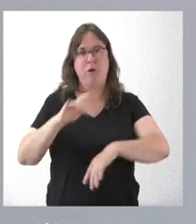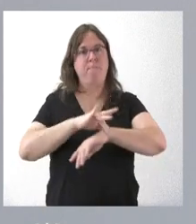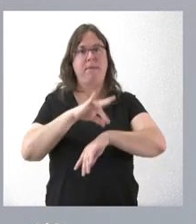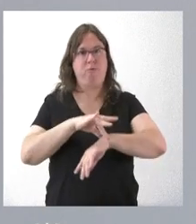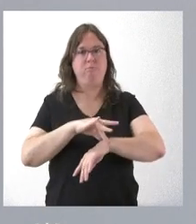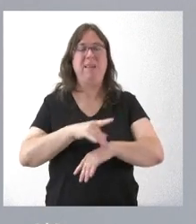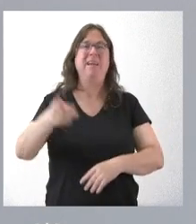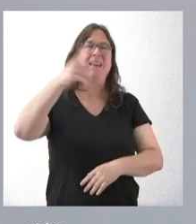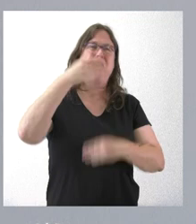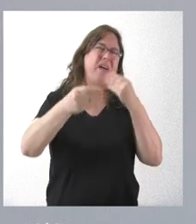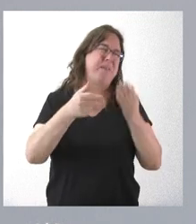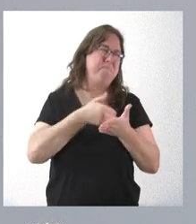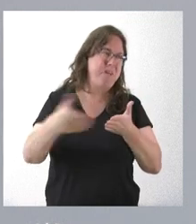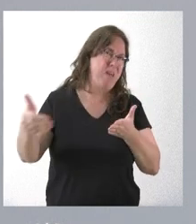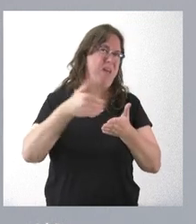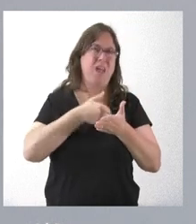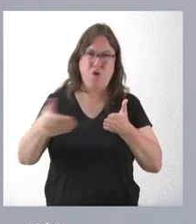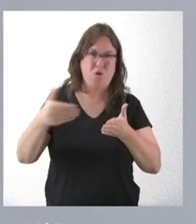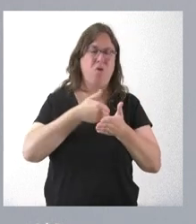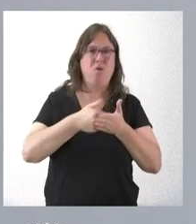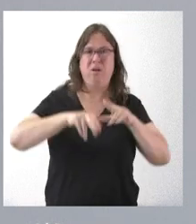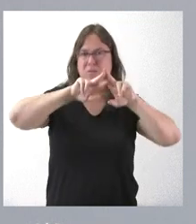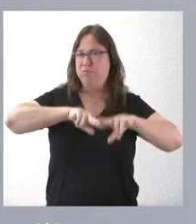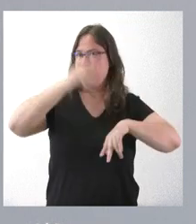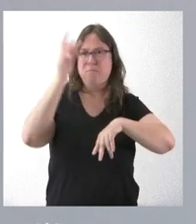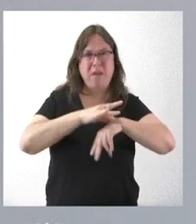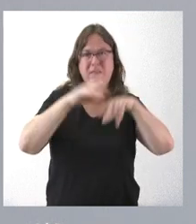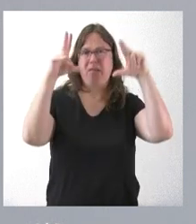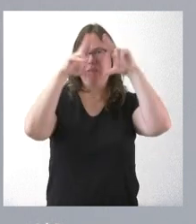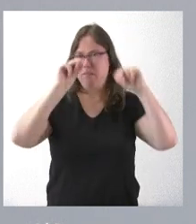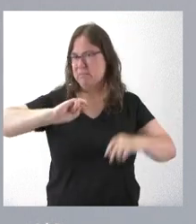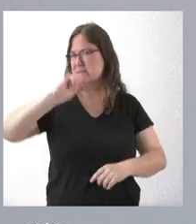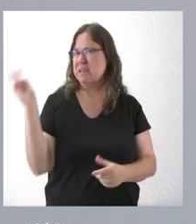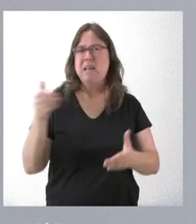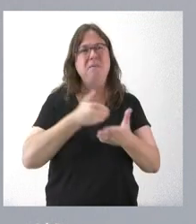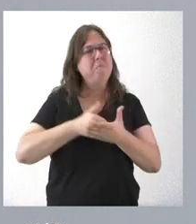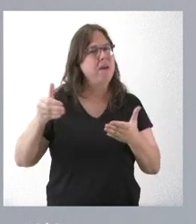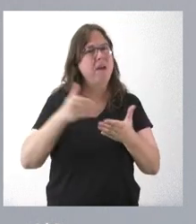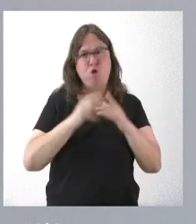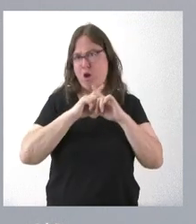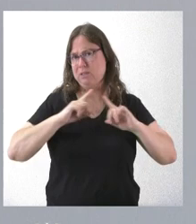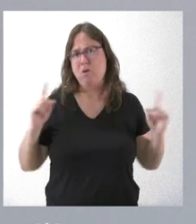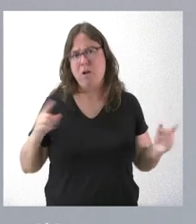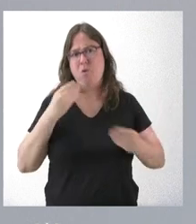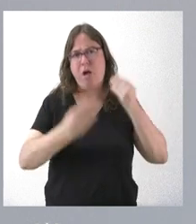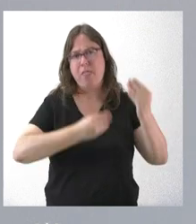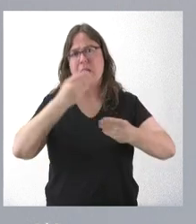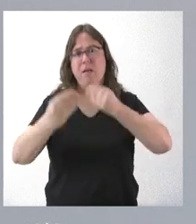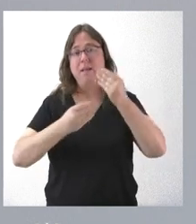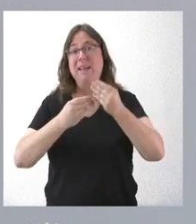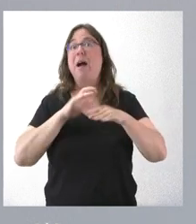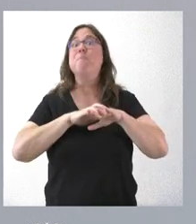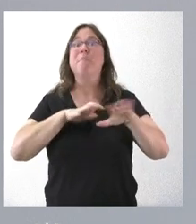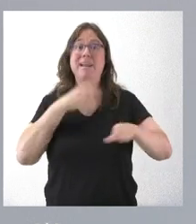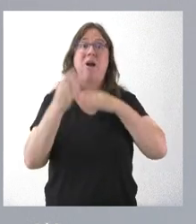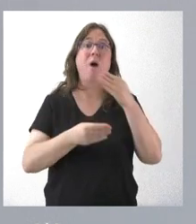realizan millones de actos médicos y de enfermería y sanitarios durante todo el año y la mayor parte de